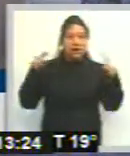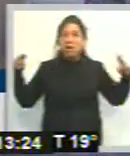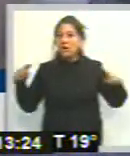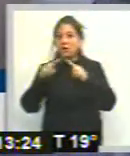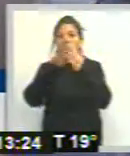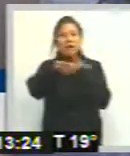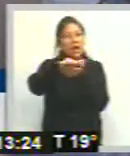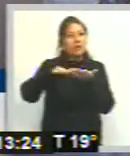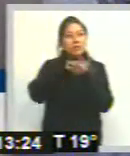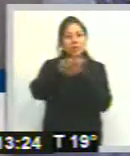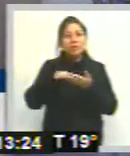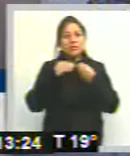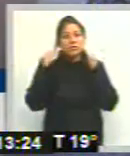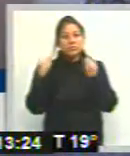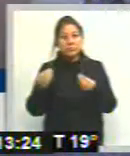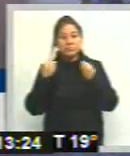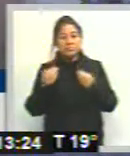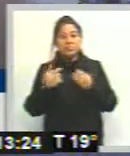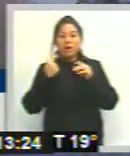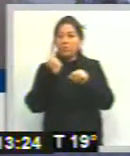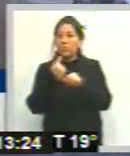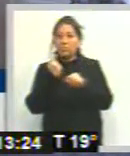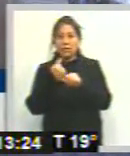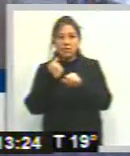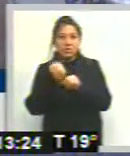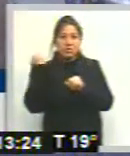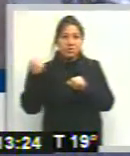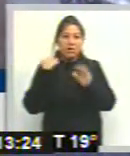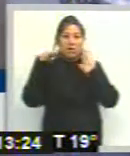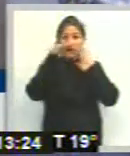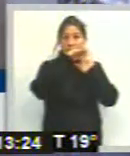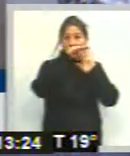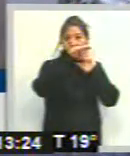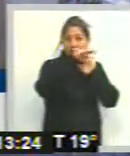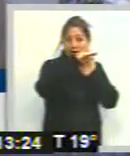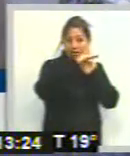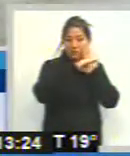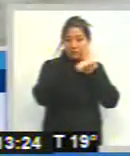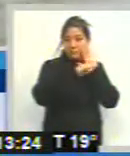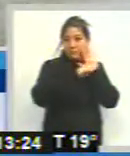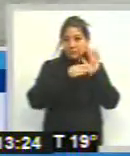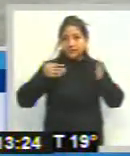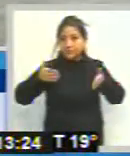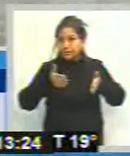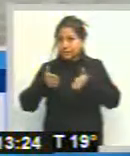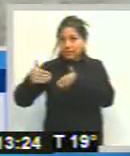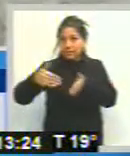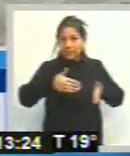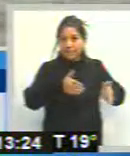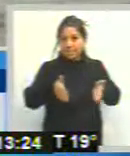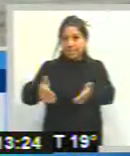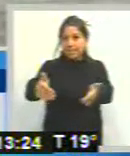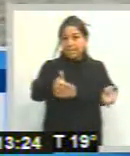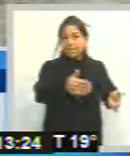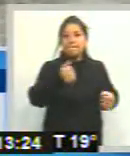con el establecimiento, fundamentalmente la línea de ribera, que esto va a determinar hasta dónde, cuál es